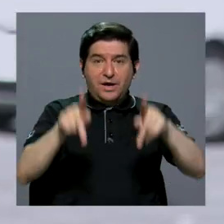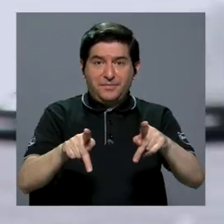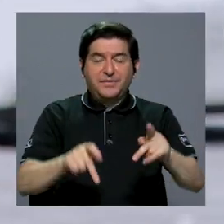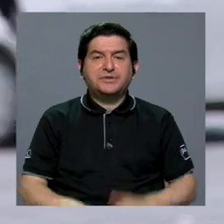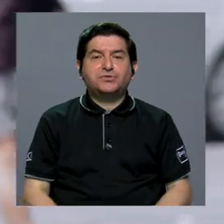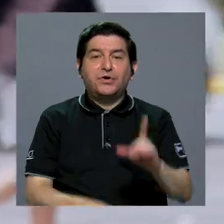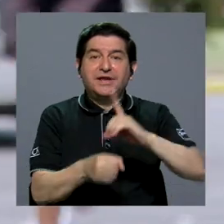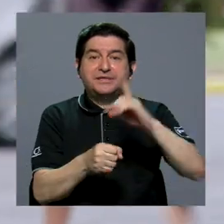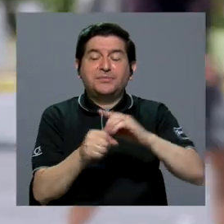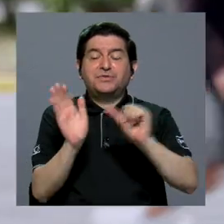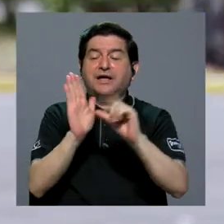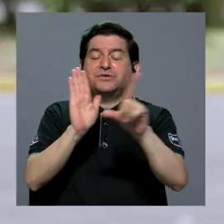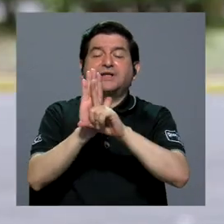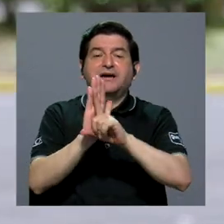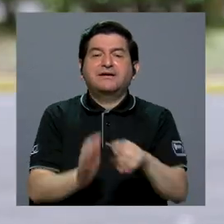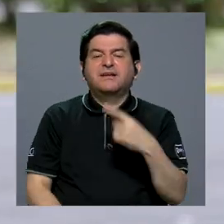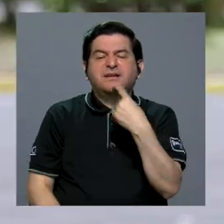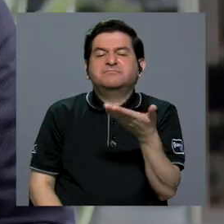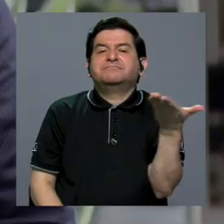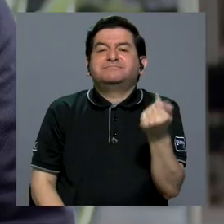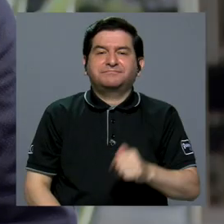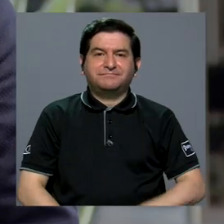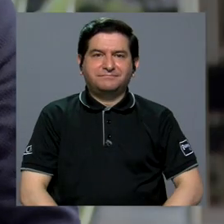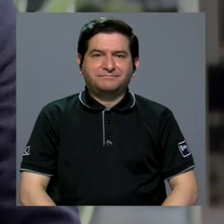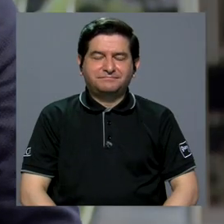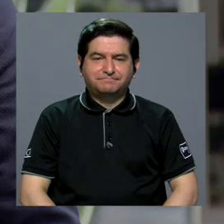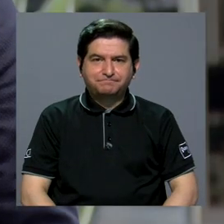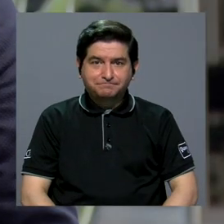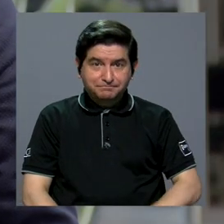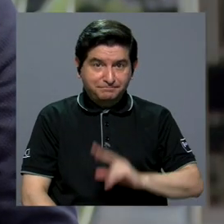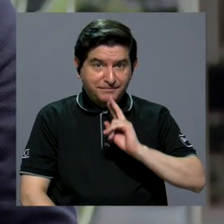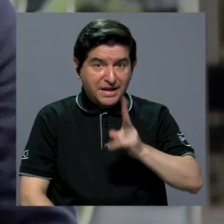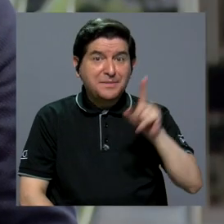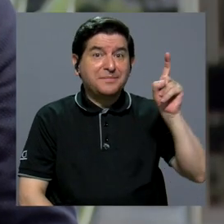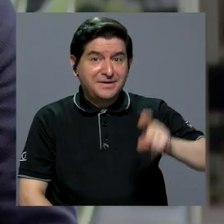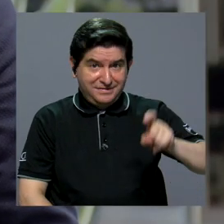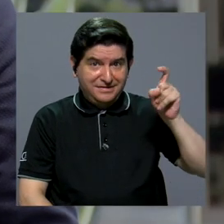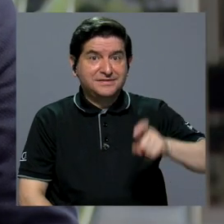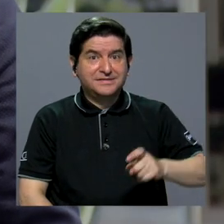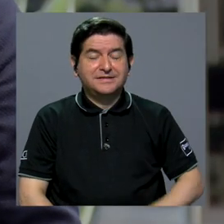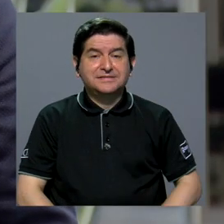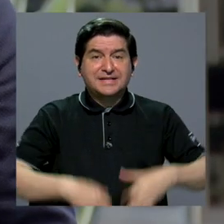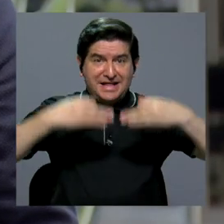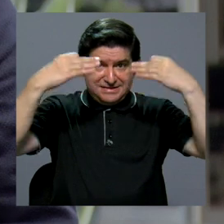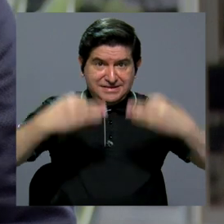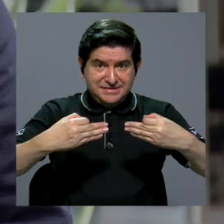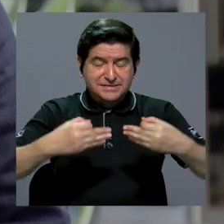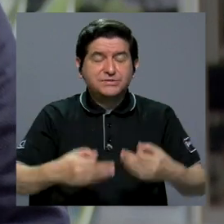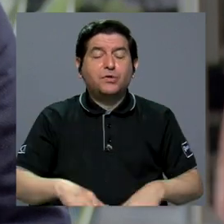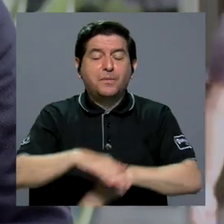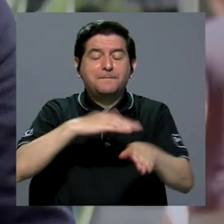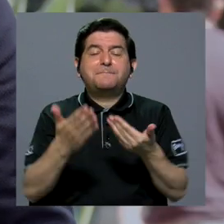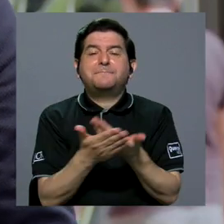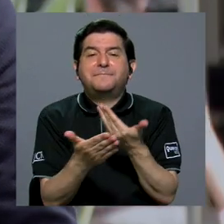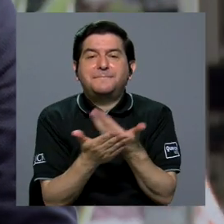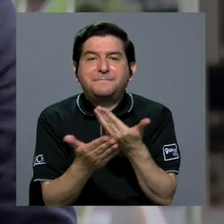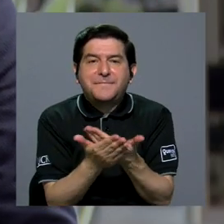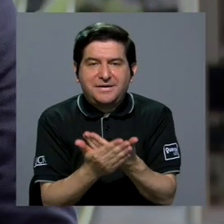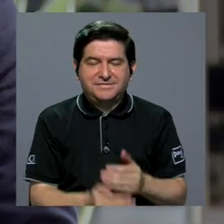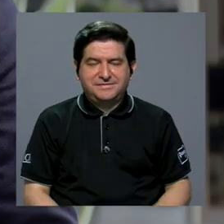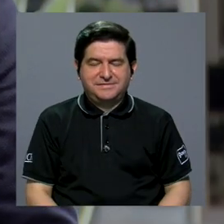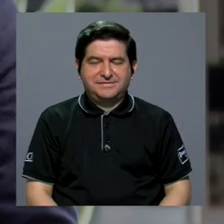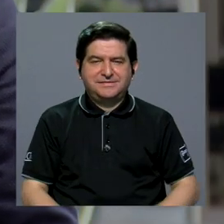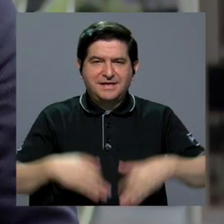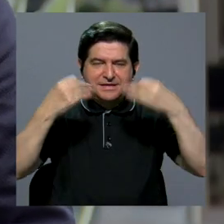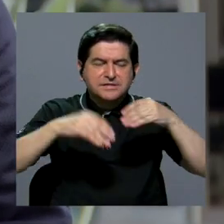diputadas en la Asamblea Legislativa? Bueno, realmente se requiere tomar decisiones con base en evidencias, tomar